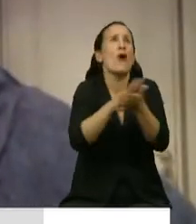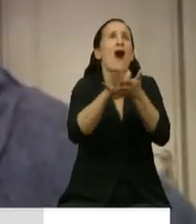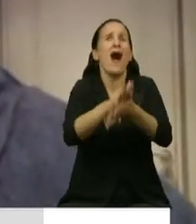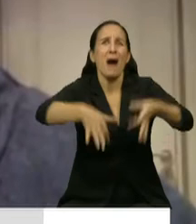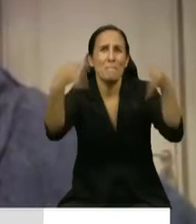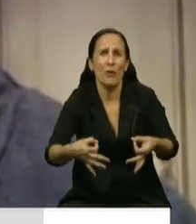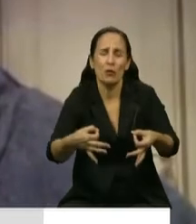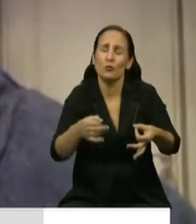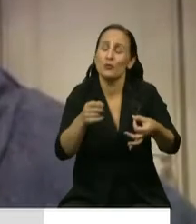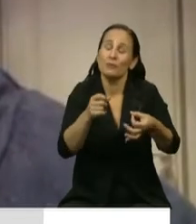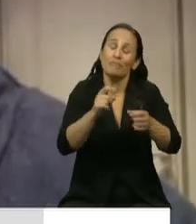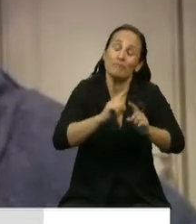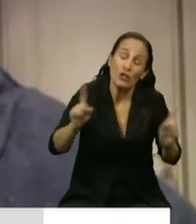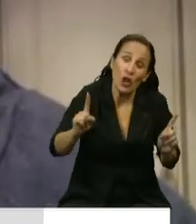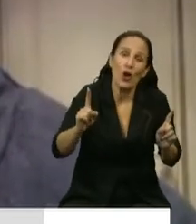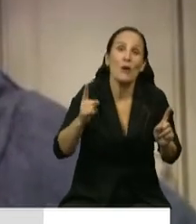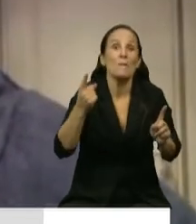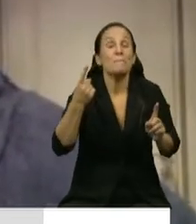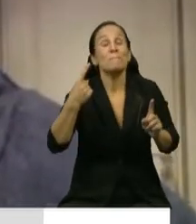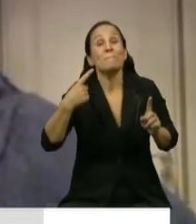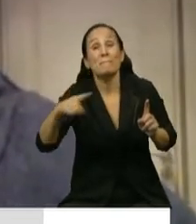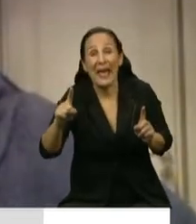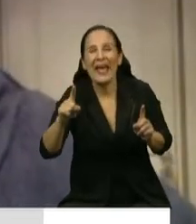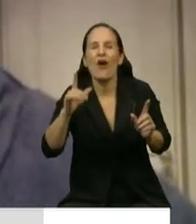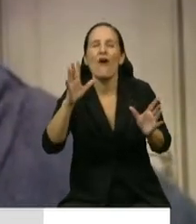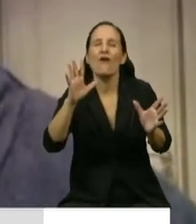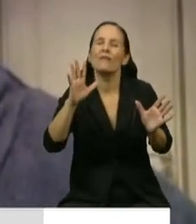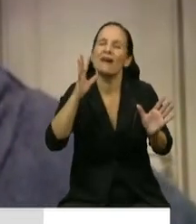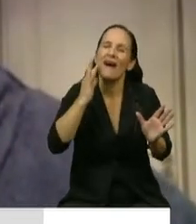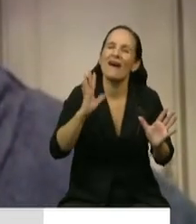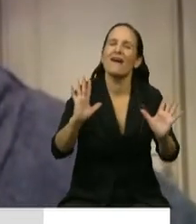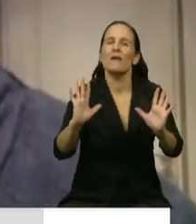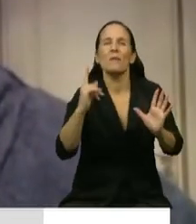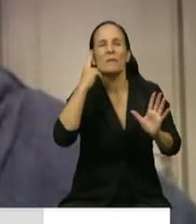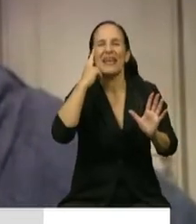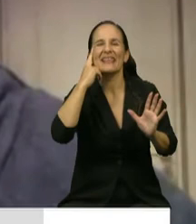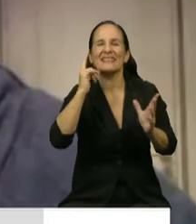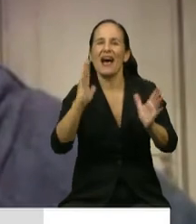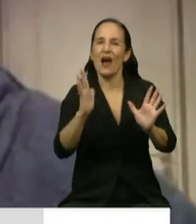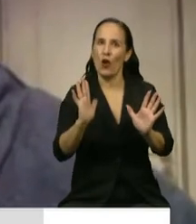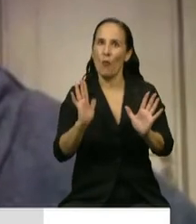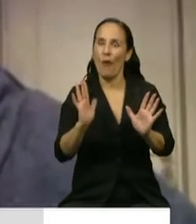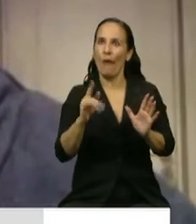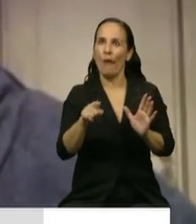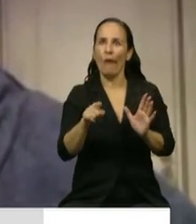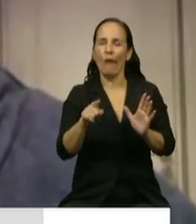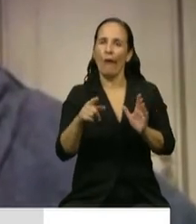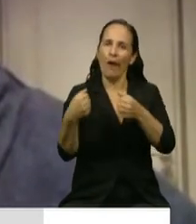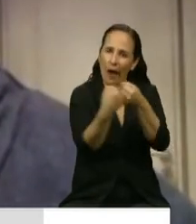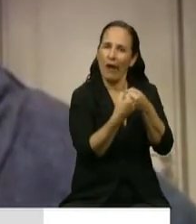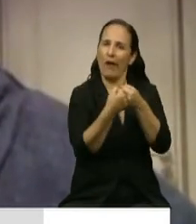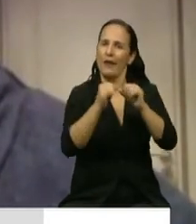las necesidades que hoy tiene el sector privado. Pero creíamos que era una forma inteligente y consensuada